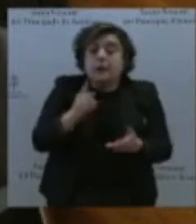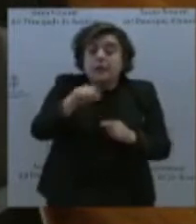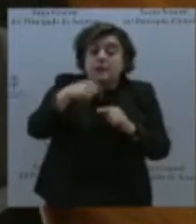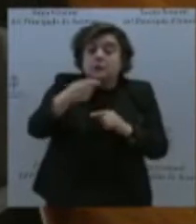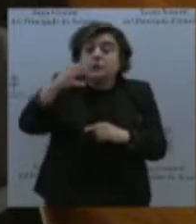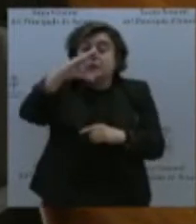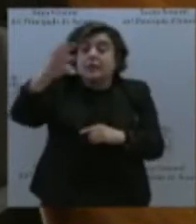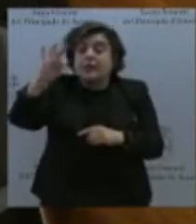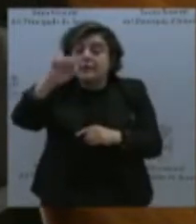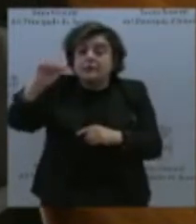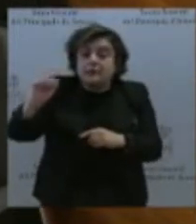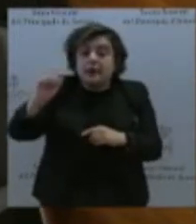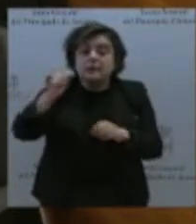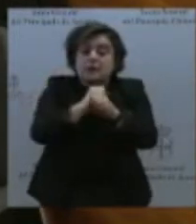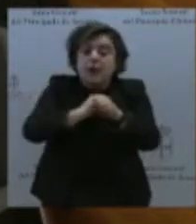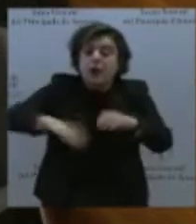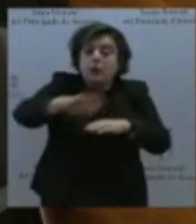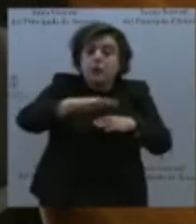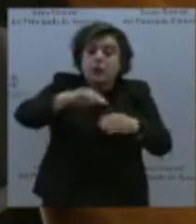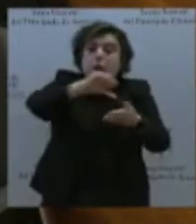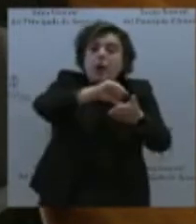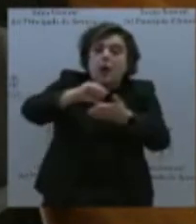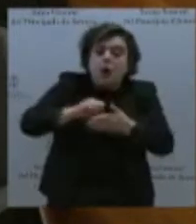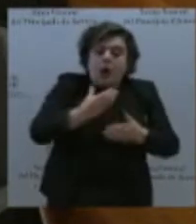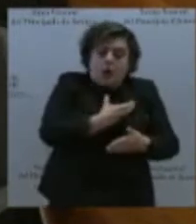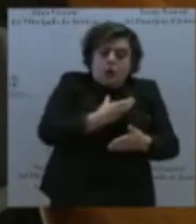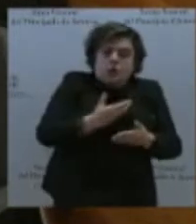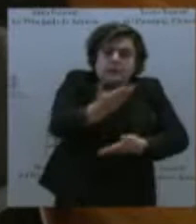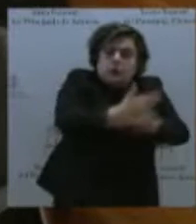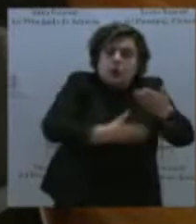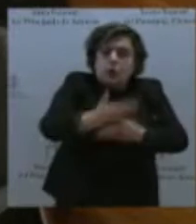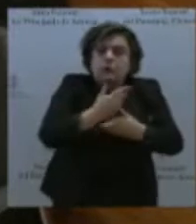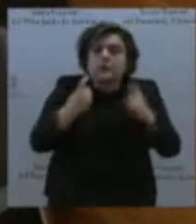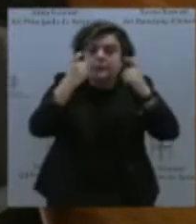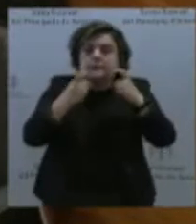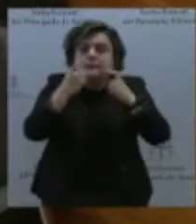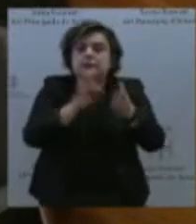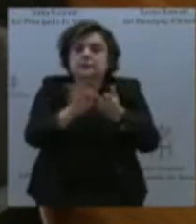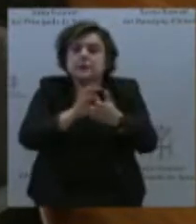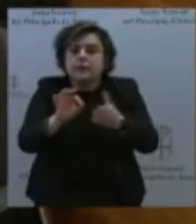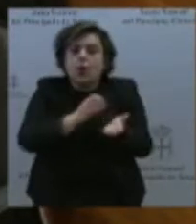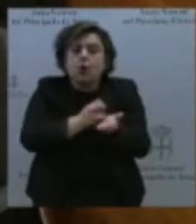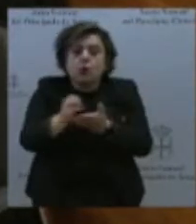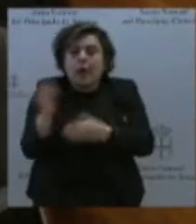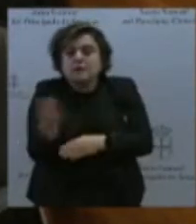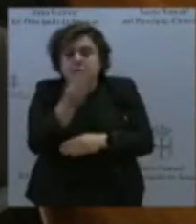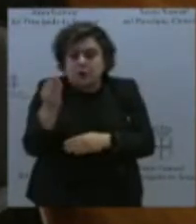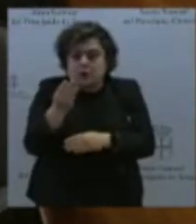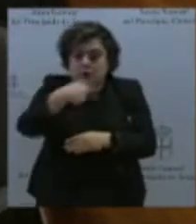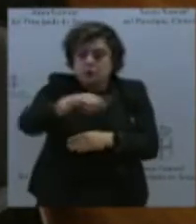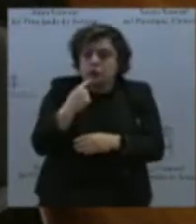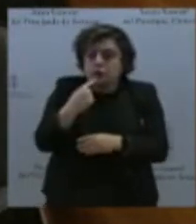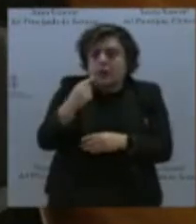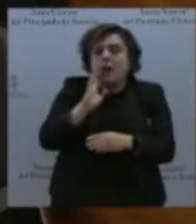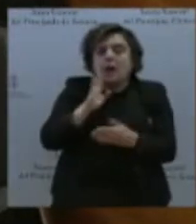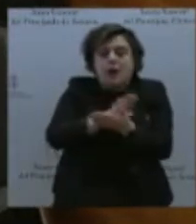ayuntamientos, para mejorar la totalidad de los servicios rurales. Se lo hemos dicho ya en múltiples ocasiones, que el transporte es para nosotros algo fundamental, porque